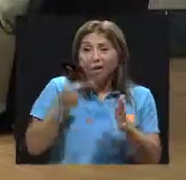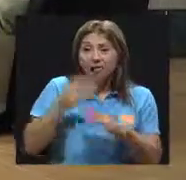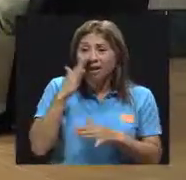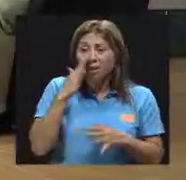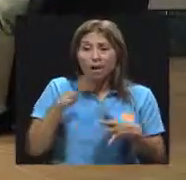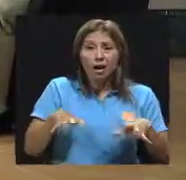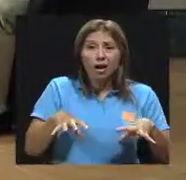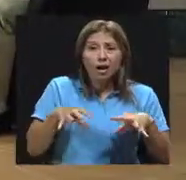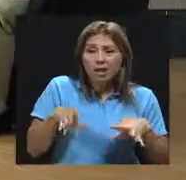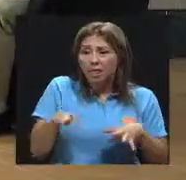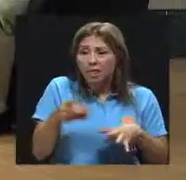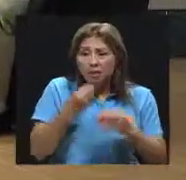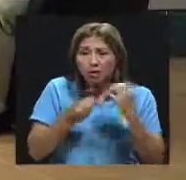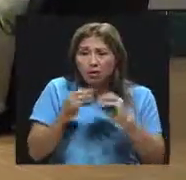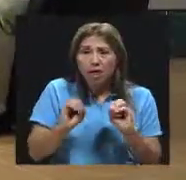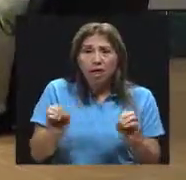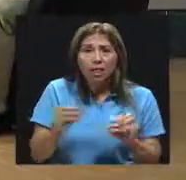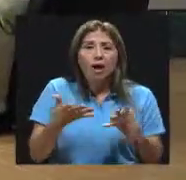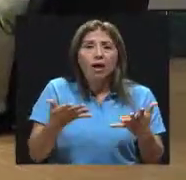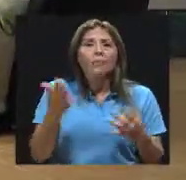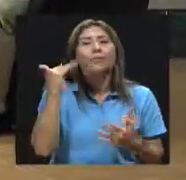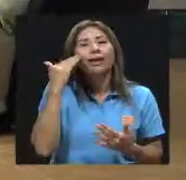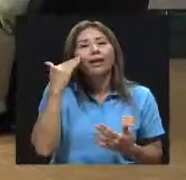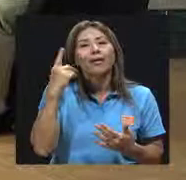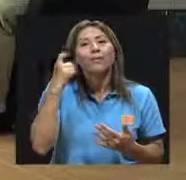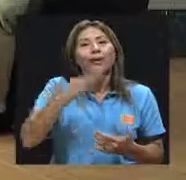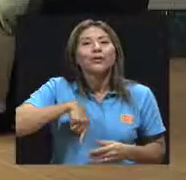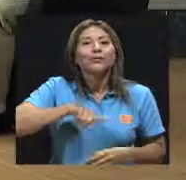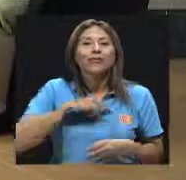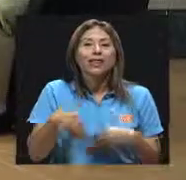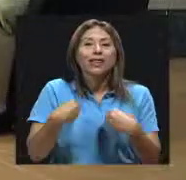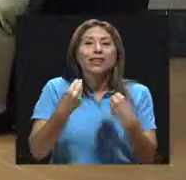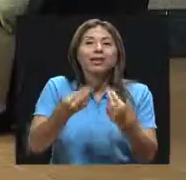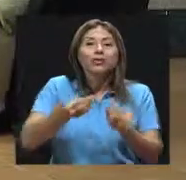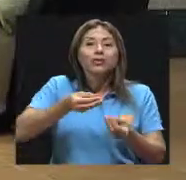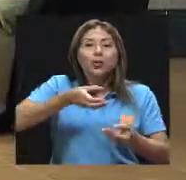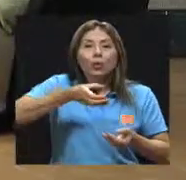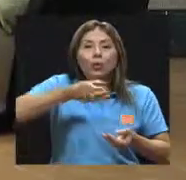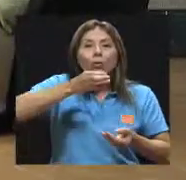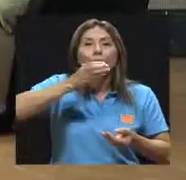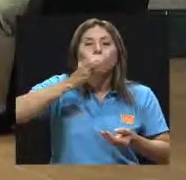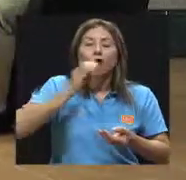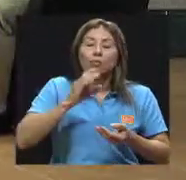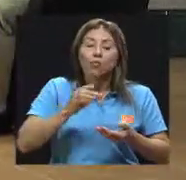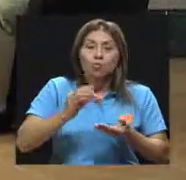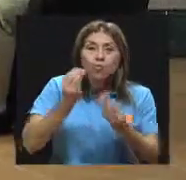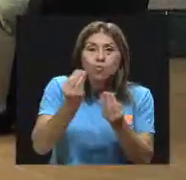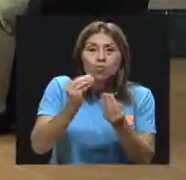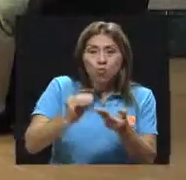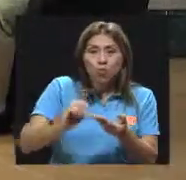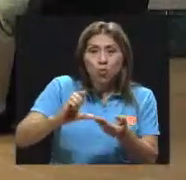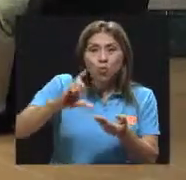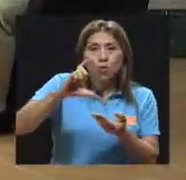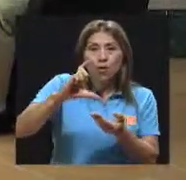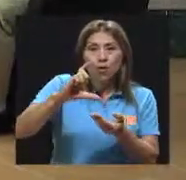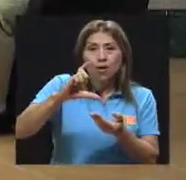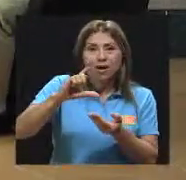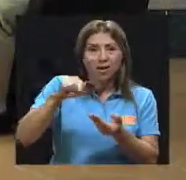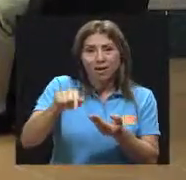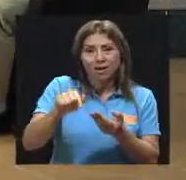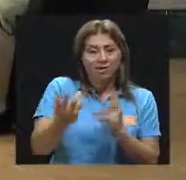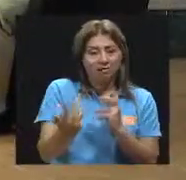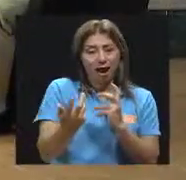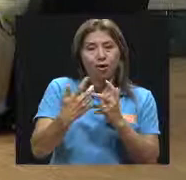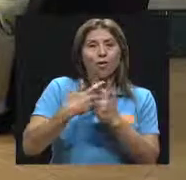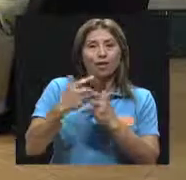merienda cuando viene toda de vuelta, pero es porque le pusimos un fresco muy grande para la edad que él tiene. Entonces, todo tiene que ir acorde a la edad.